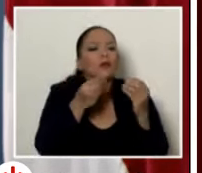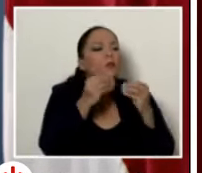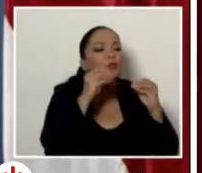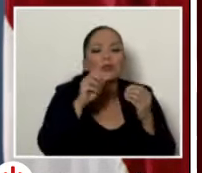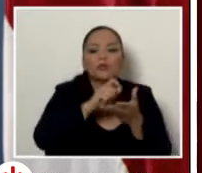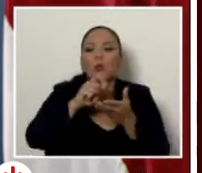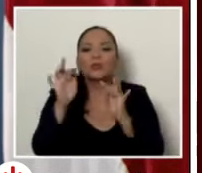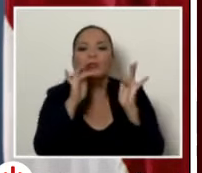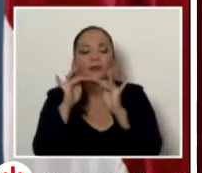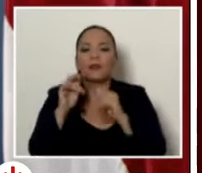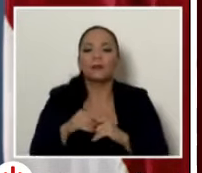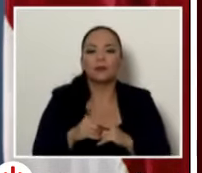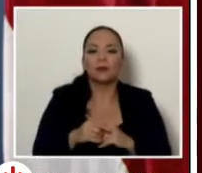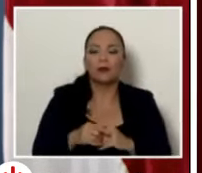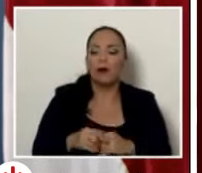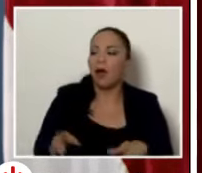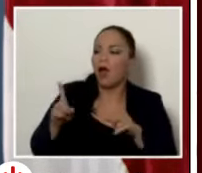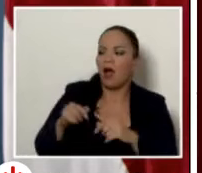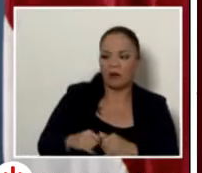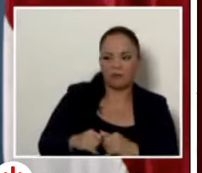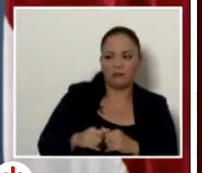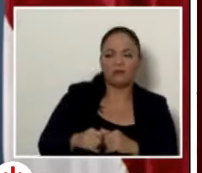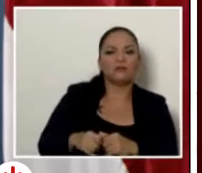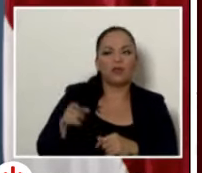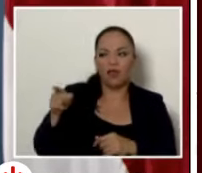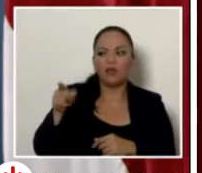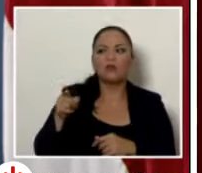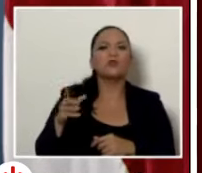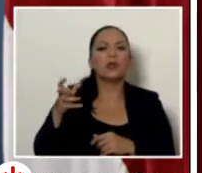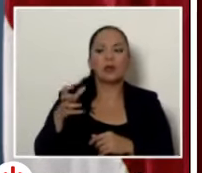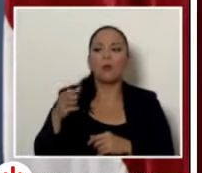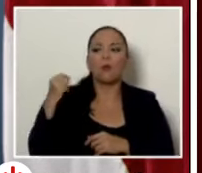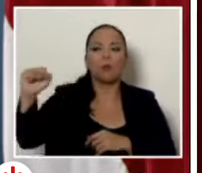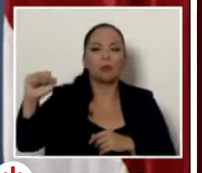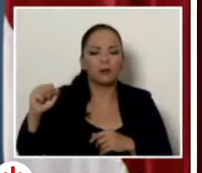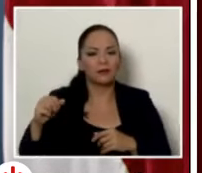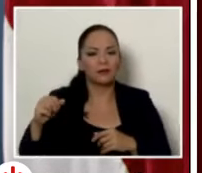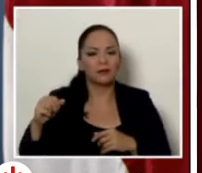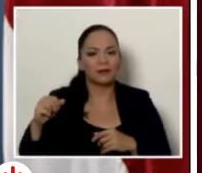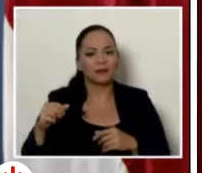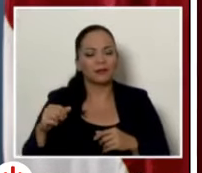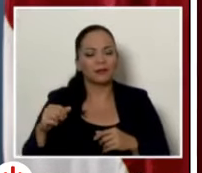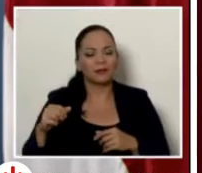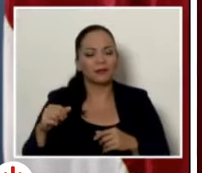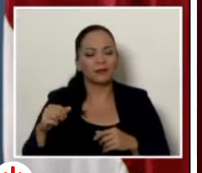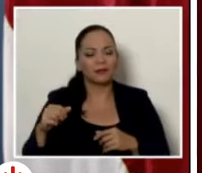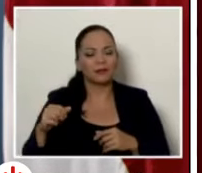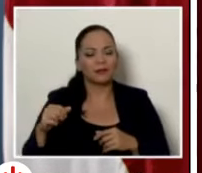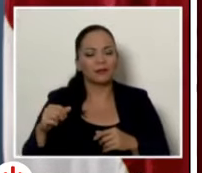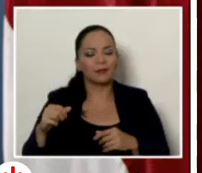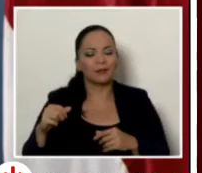no, no es una sacada clavo es una sacada clavo preocuparse por los niños y niñas y